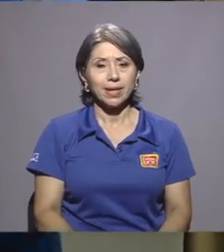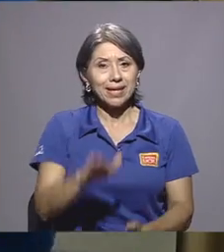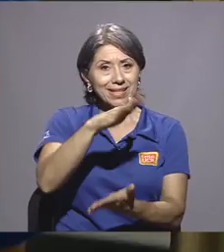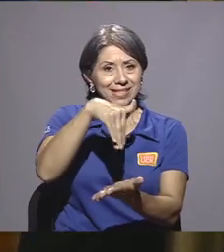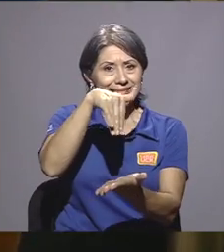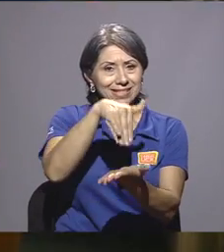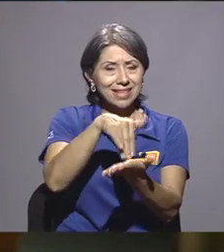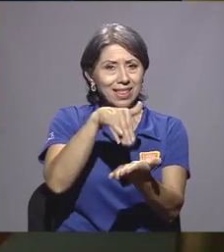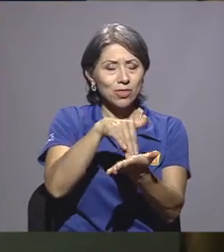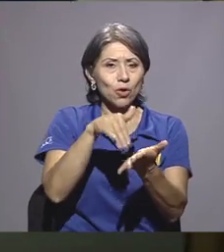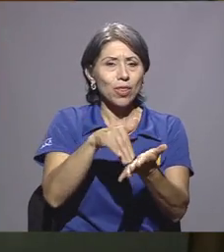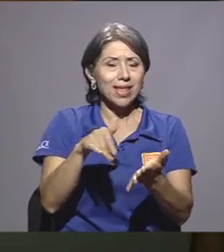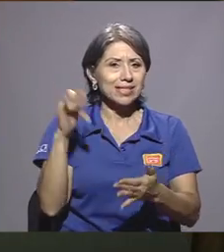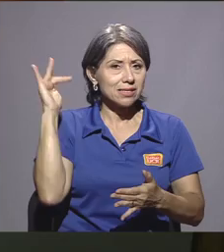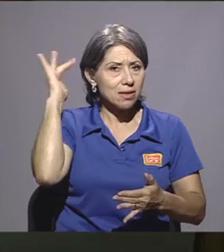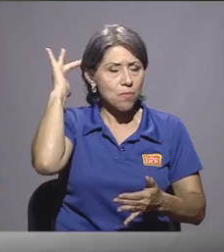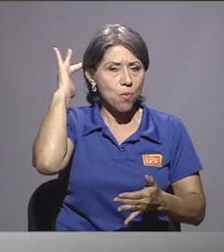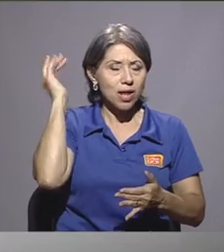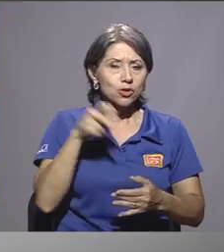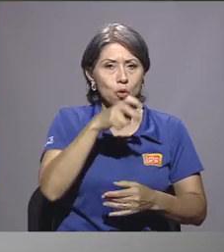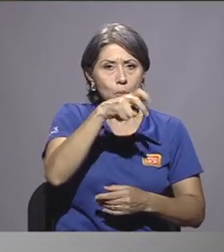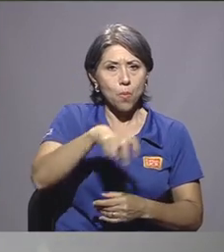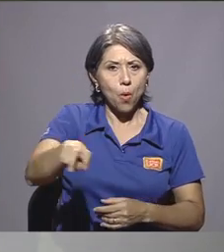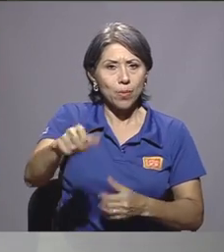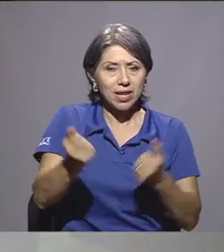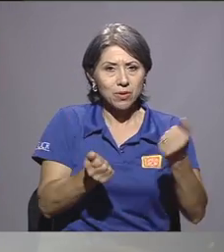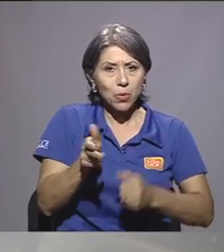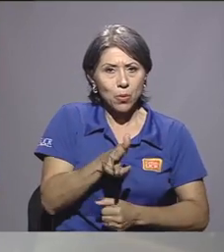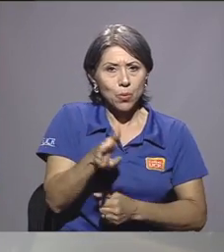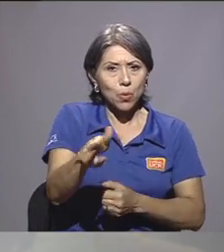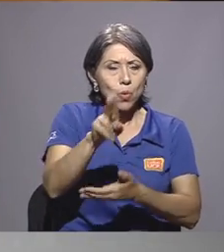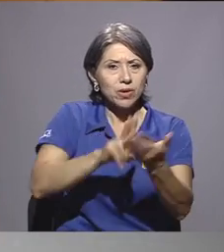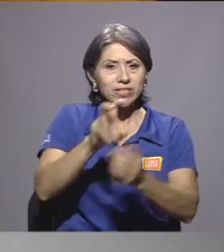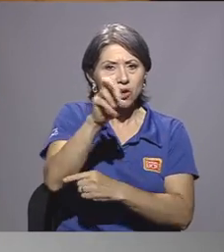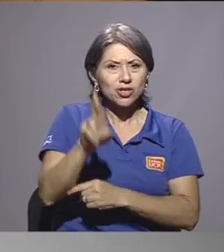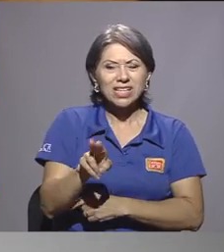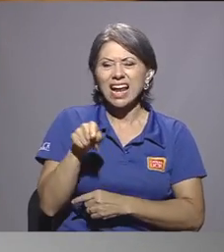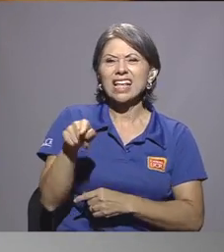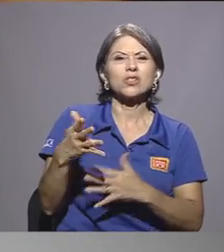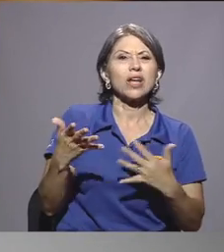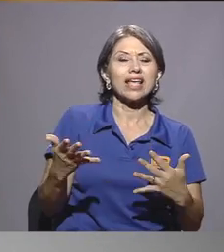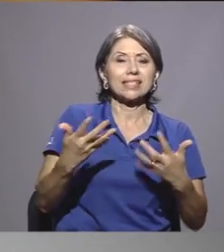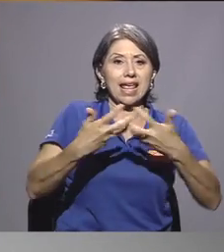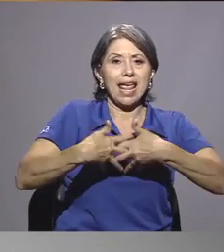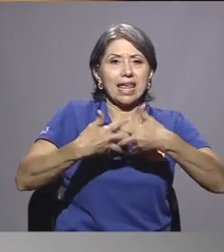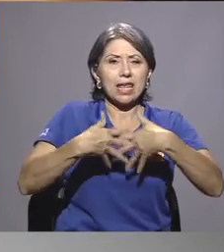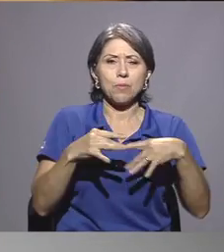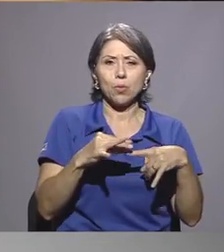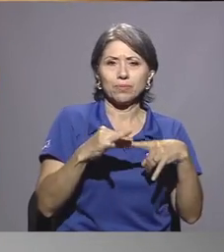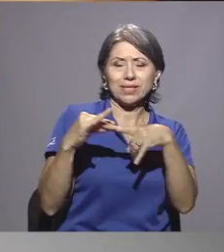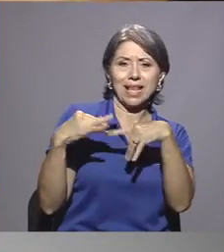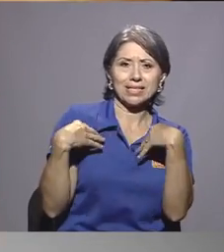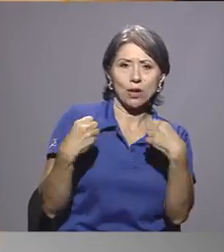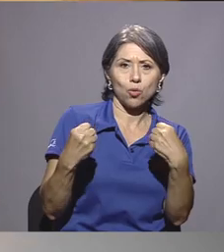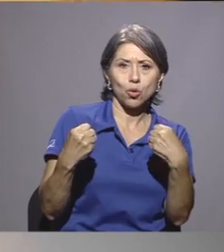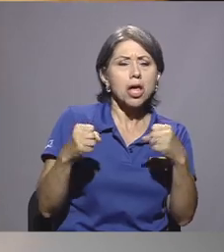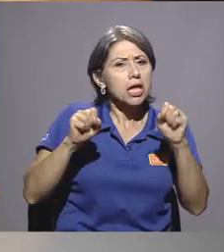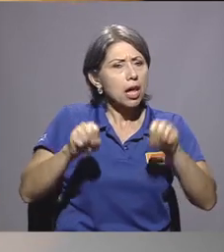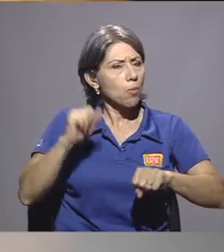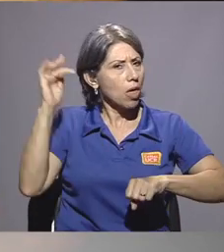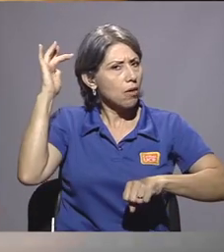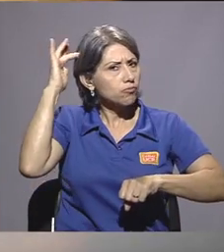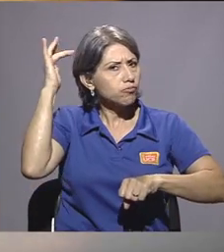El Centro de Simulación Móvil de la Universidad de Costa Rica se trata de un equipo especializado en salud que permite simular